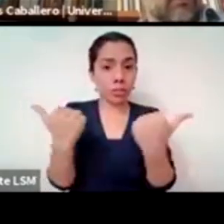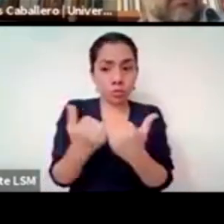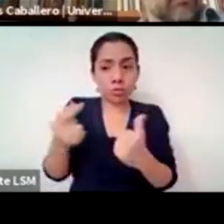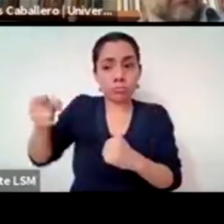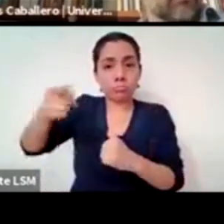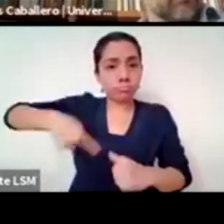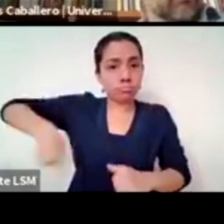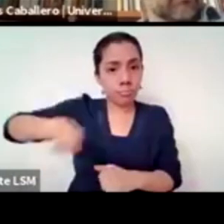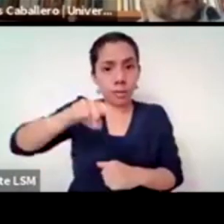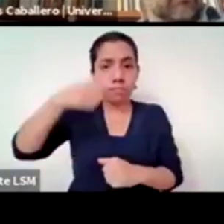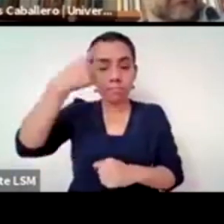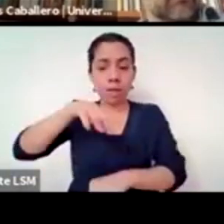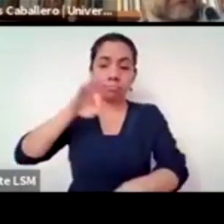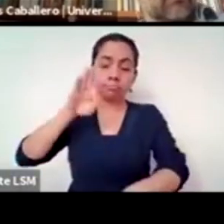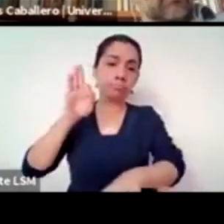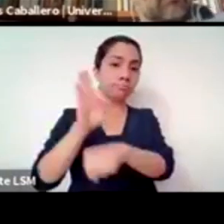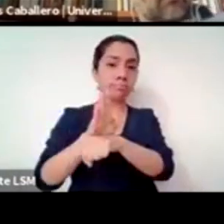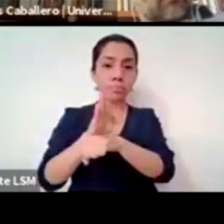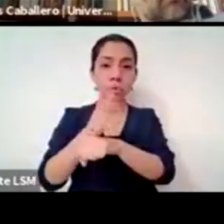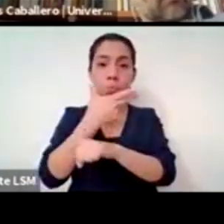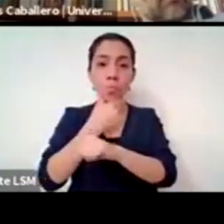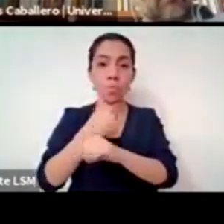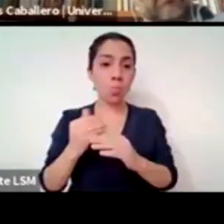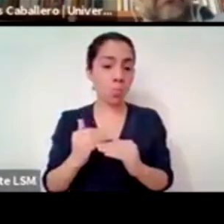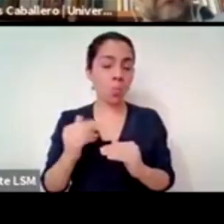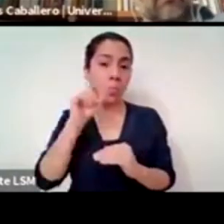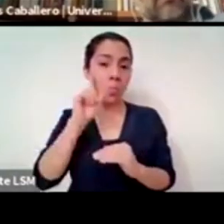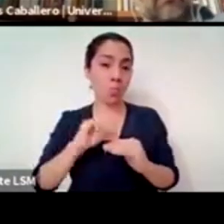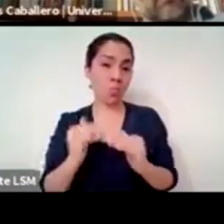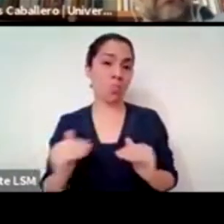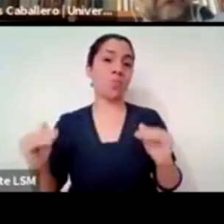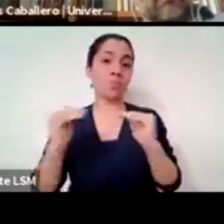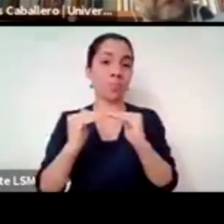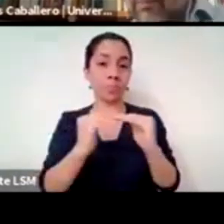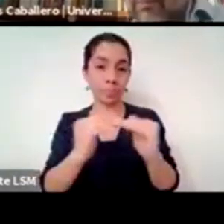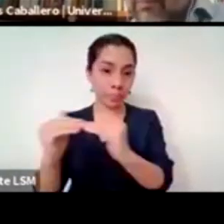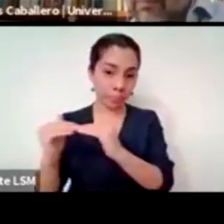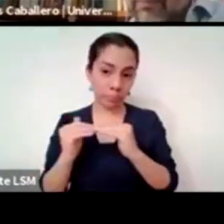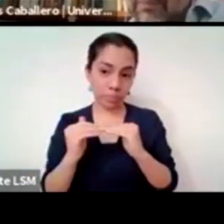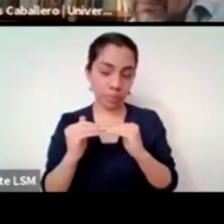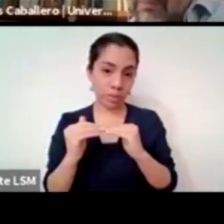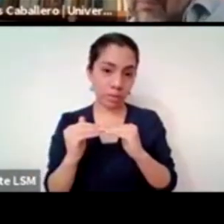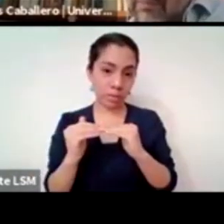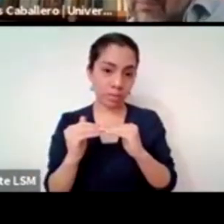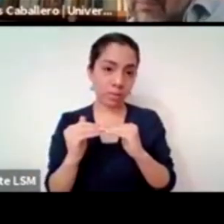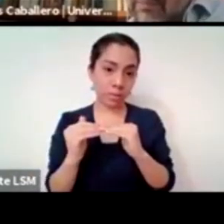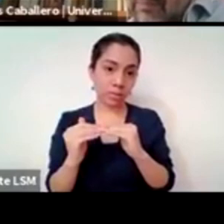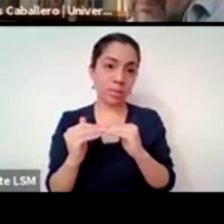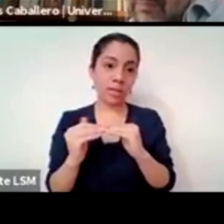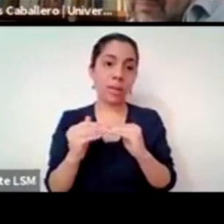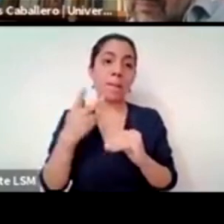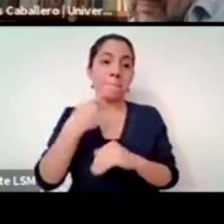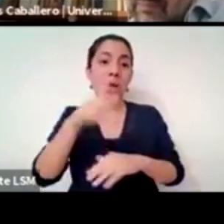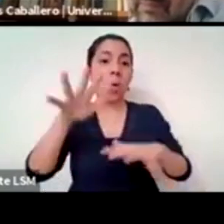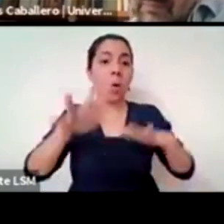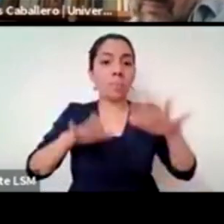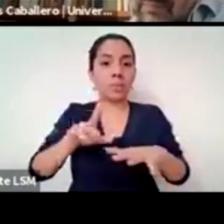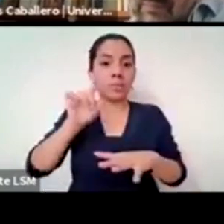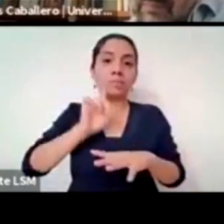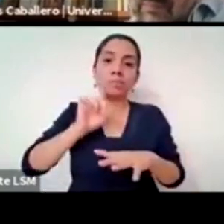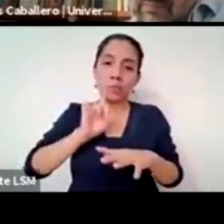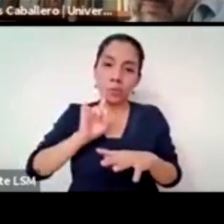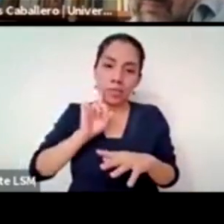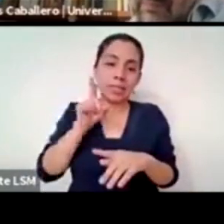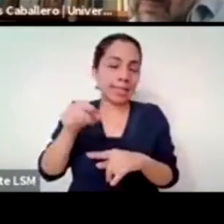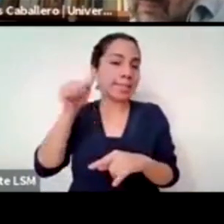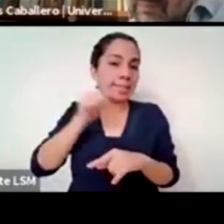y en ese sentido pues las religiones son el bastión casi excepcional que defiende y justifica